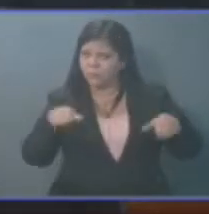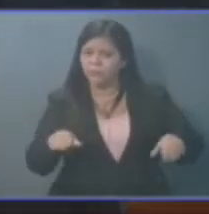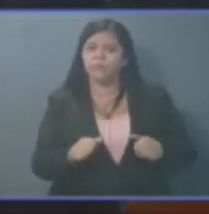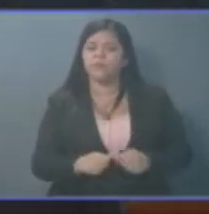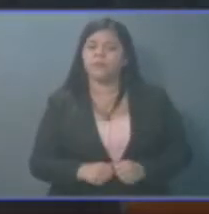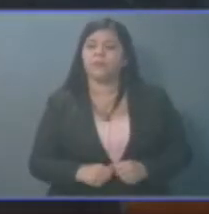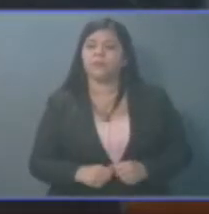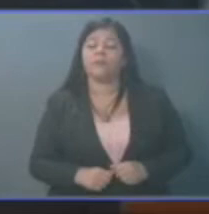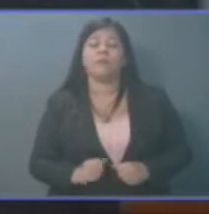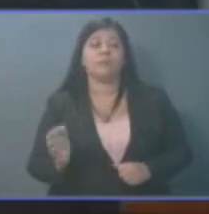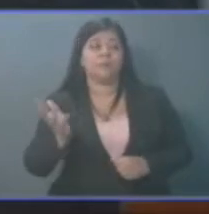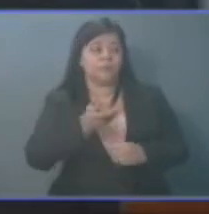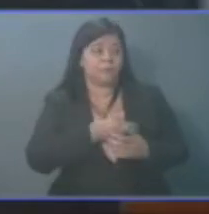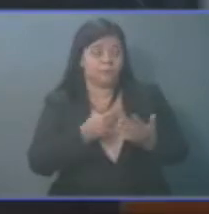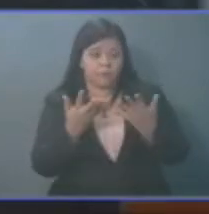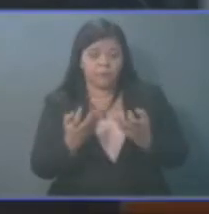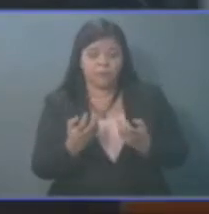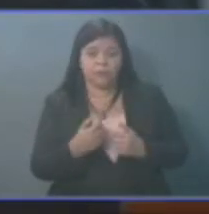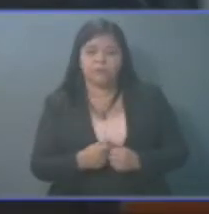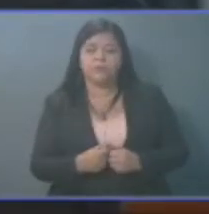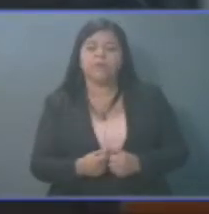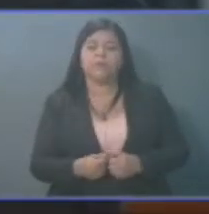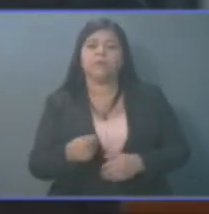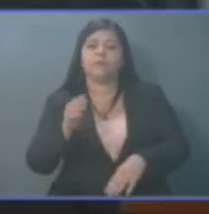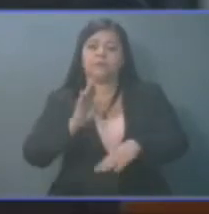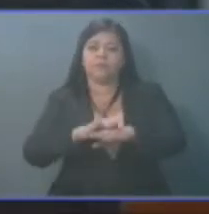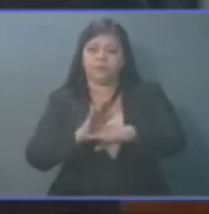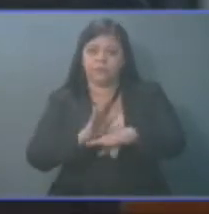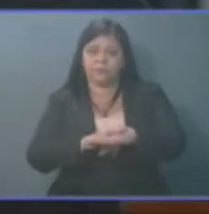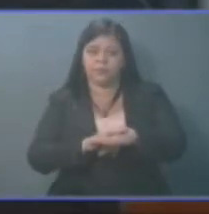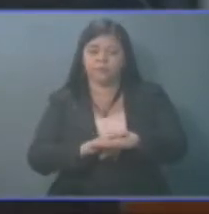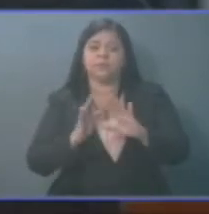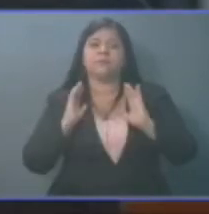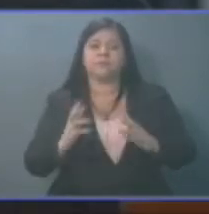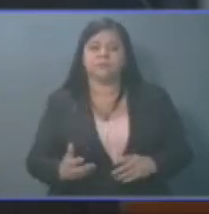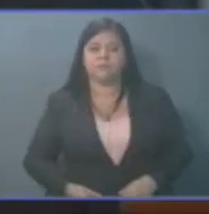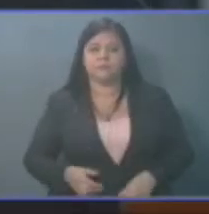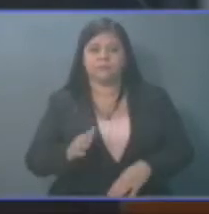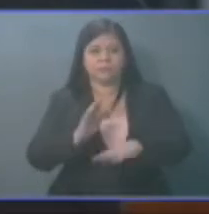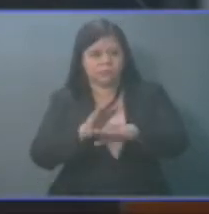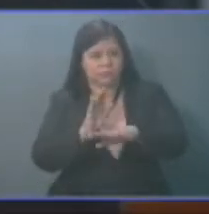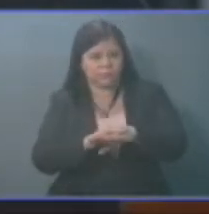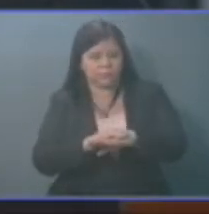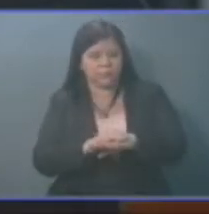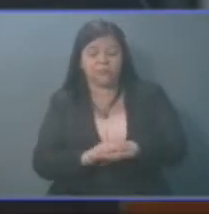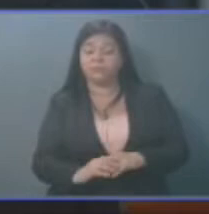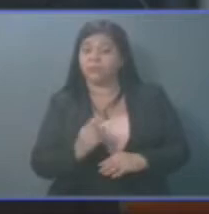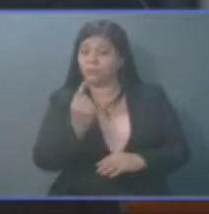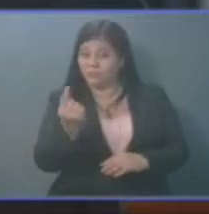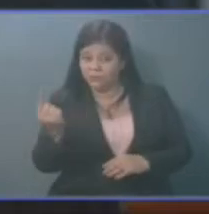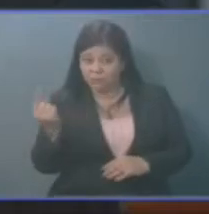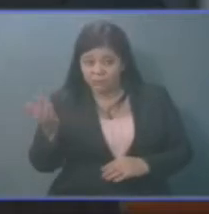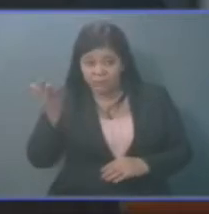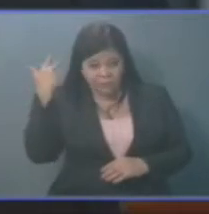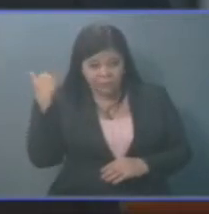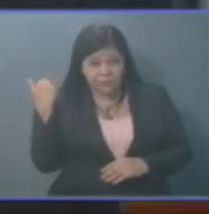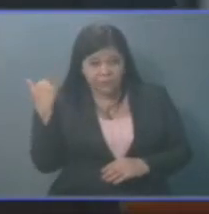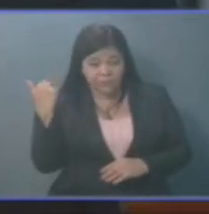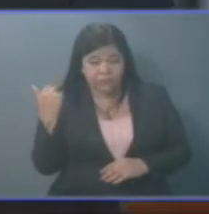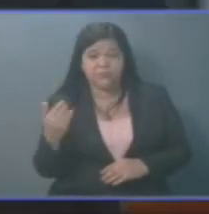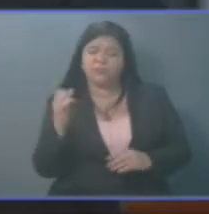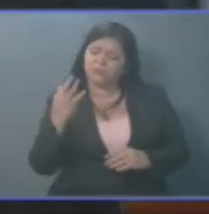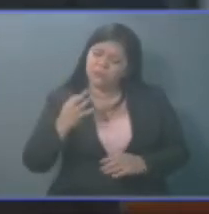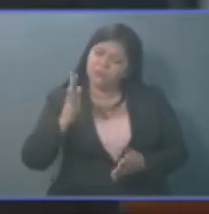Lo que queremos es hacerle un llamado al gobierno, que a los veteranos se les pague